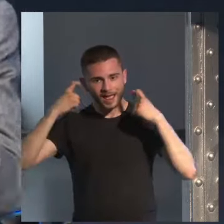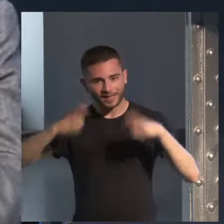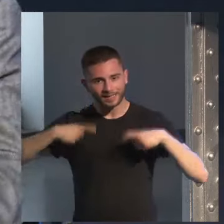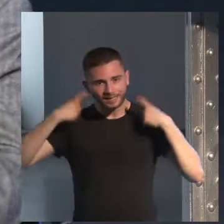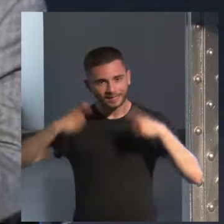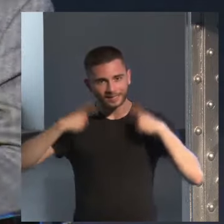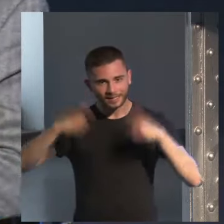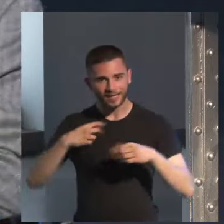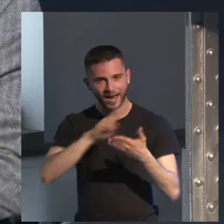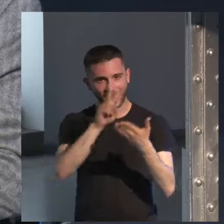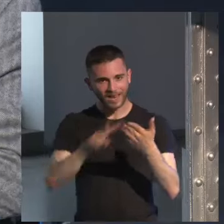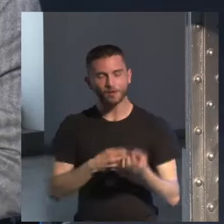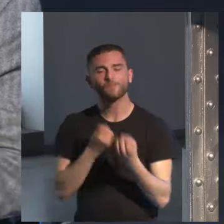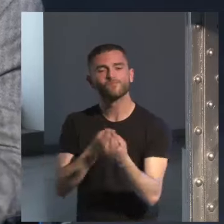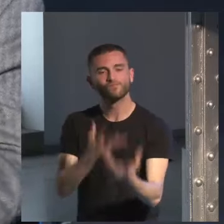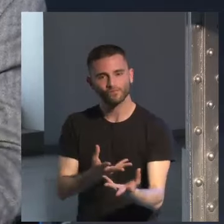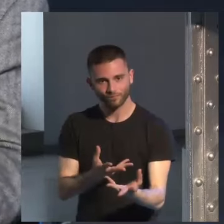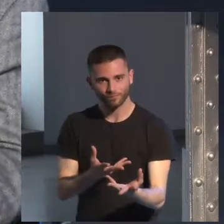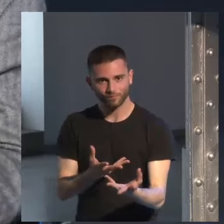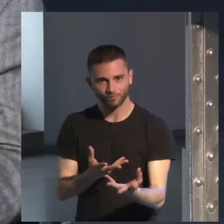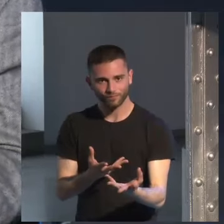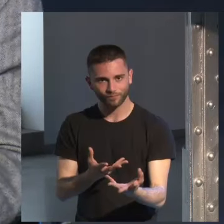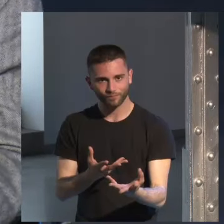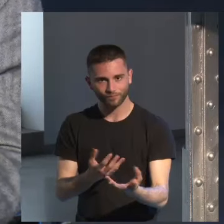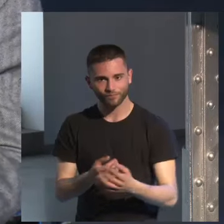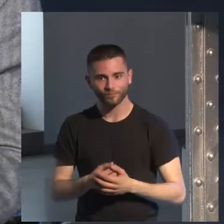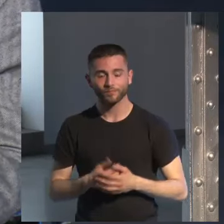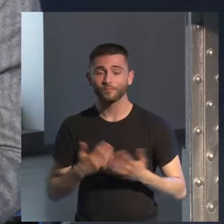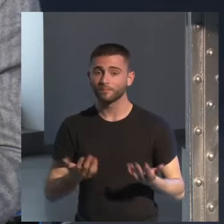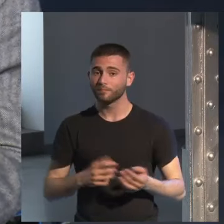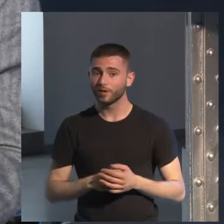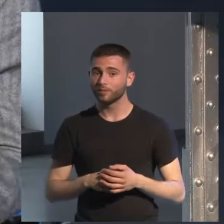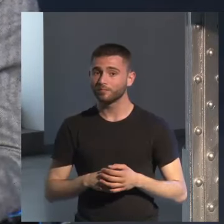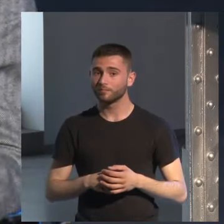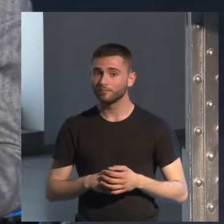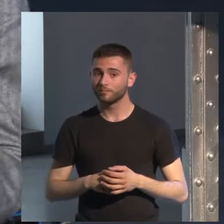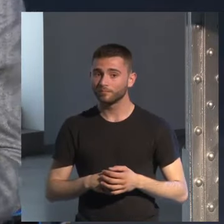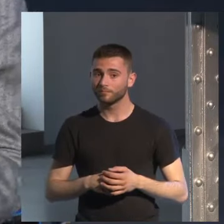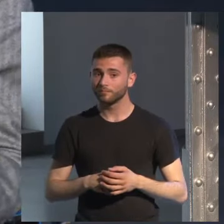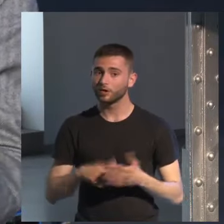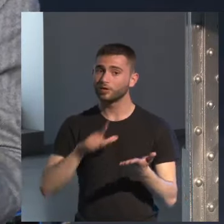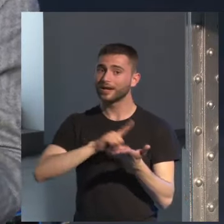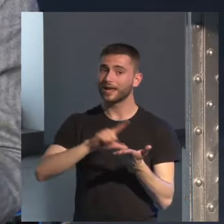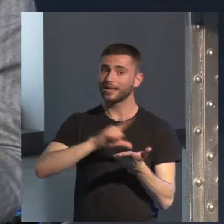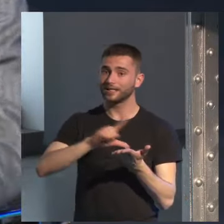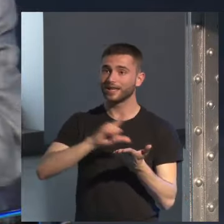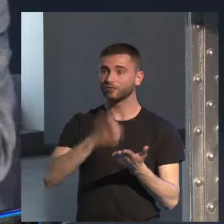sugerírselo al lector pero si convierte la literatura en un acto de una declaración